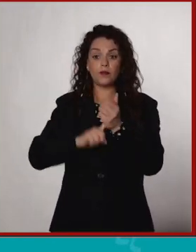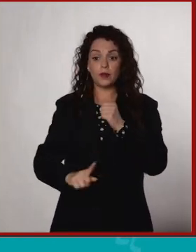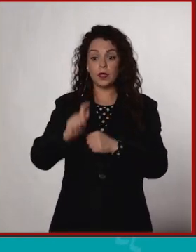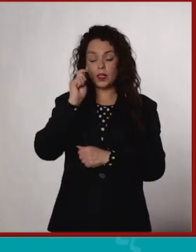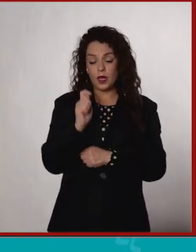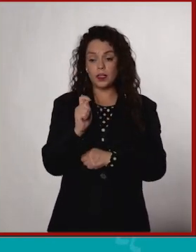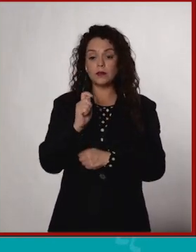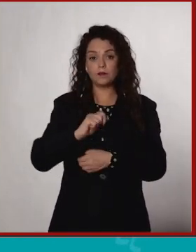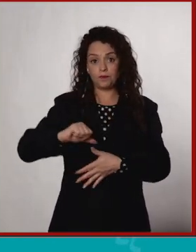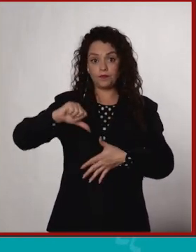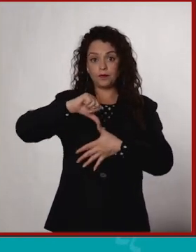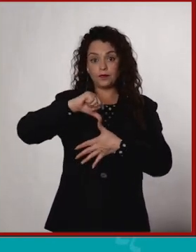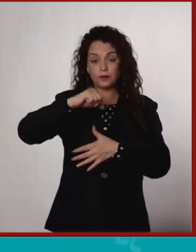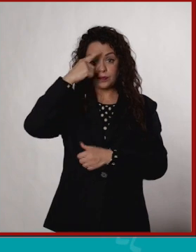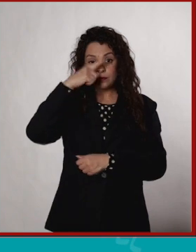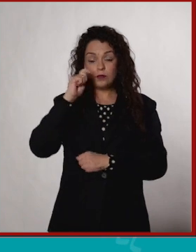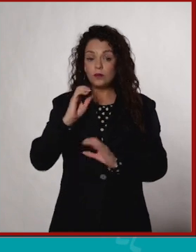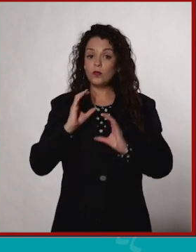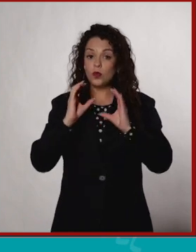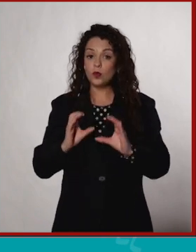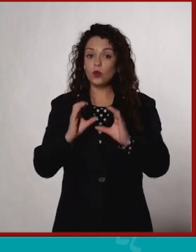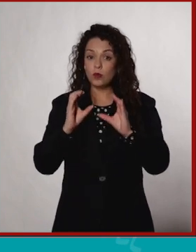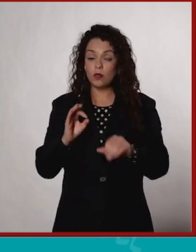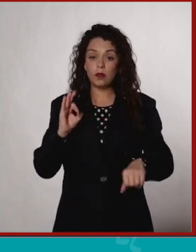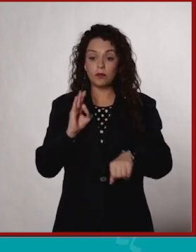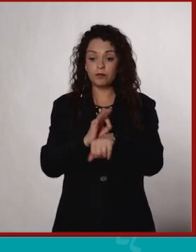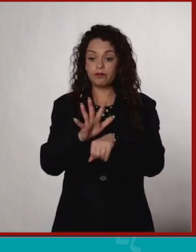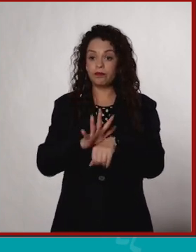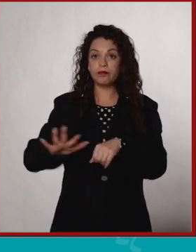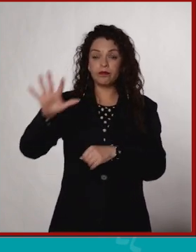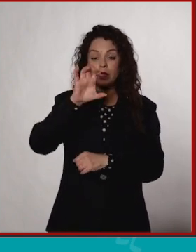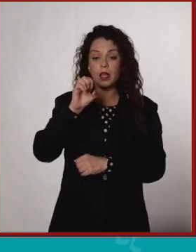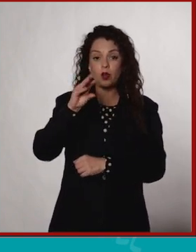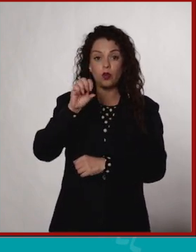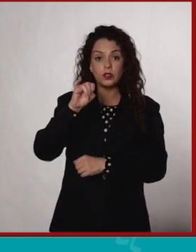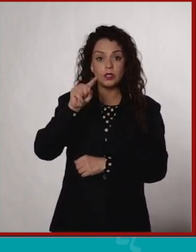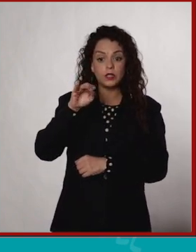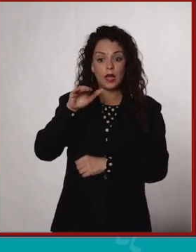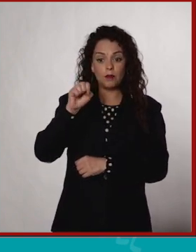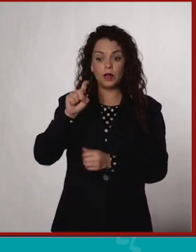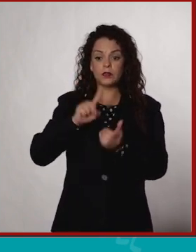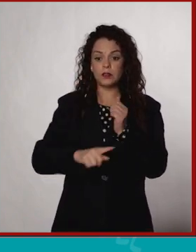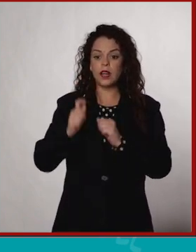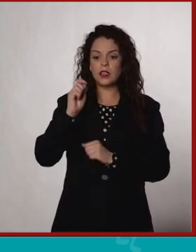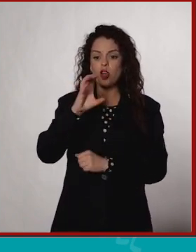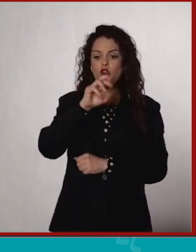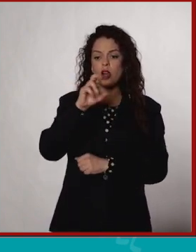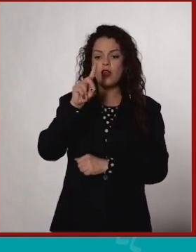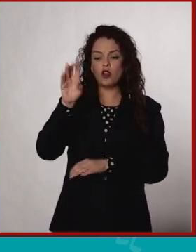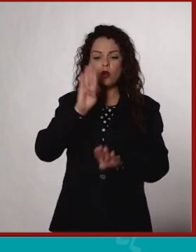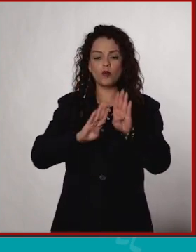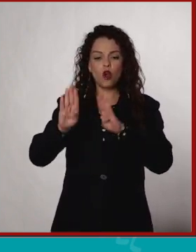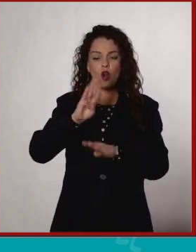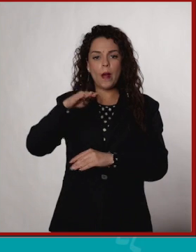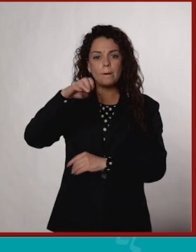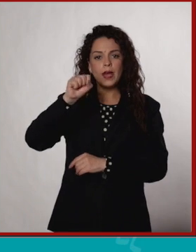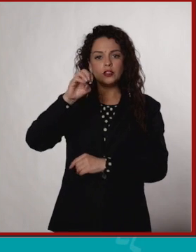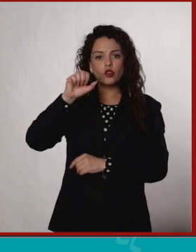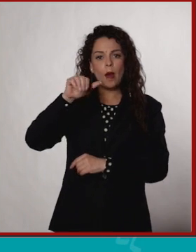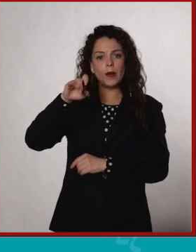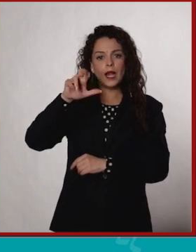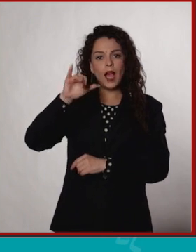países de Centroamérica para promover la conservación de los ecosistemas es el Corredor Biológico Mesoamericano.